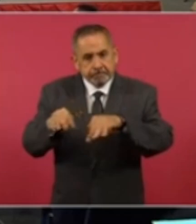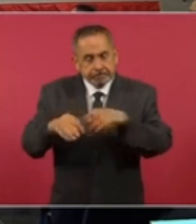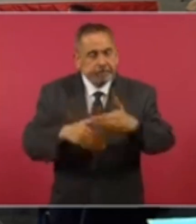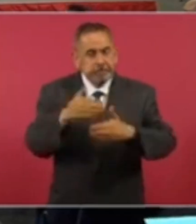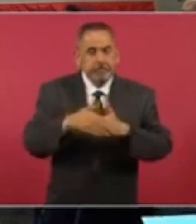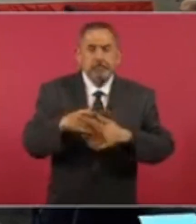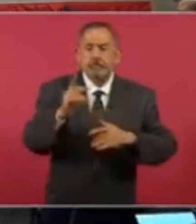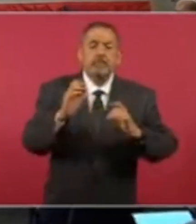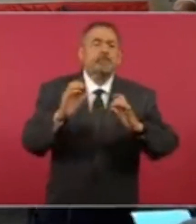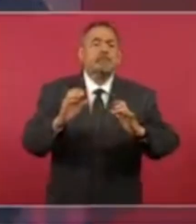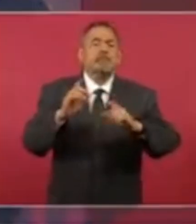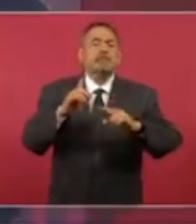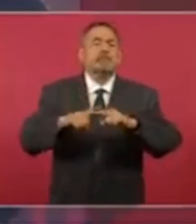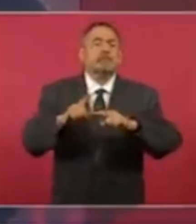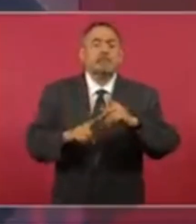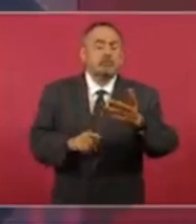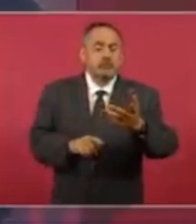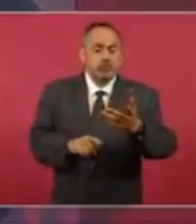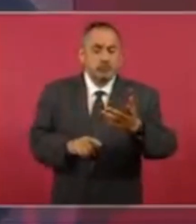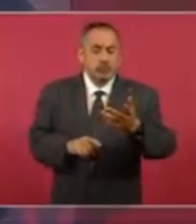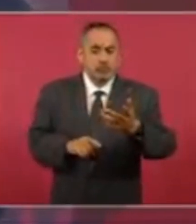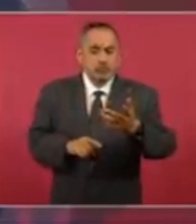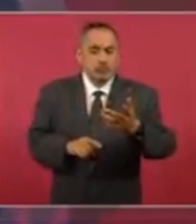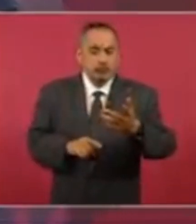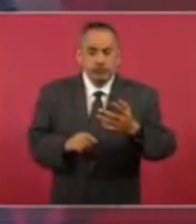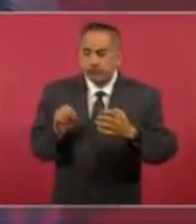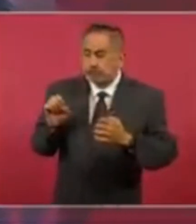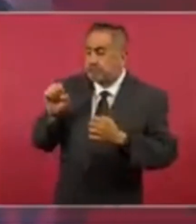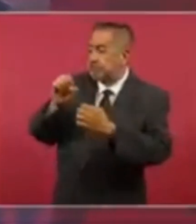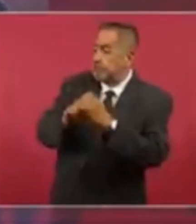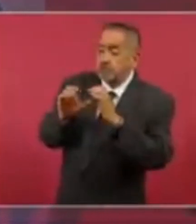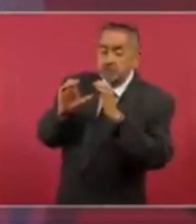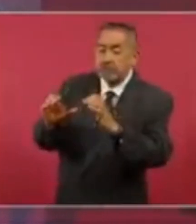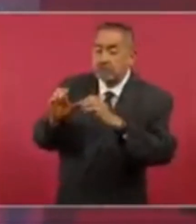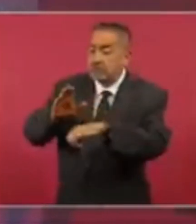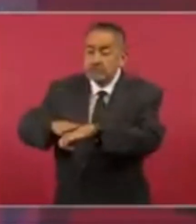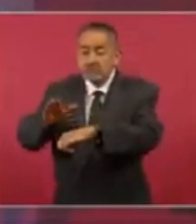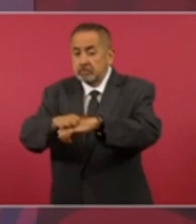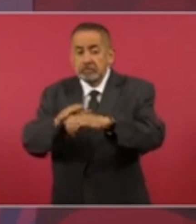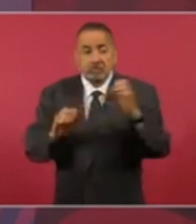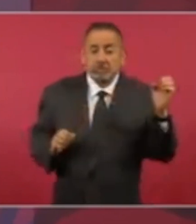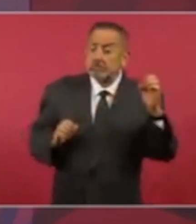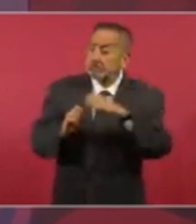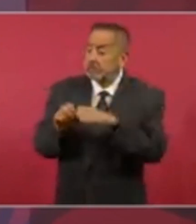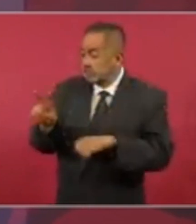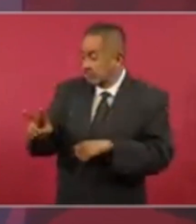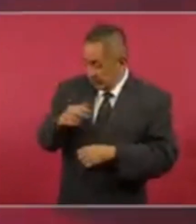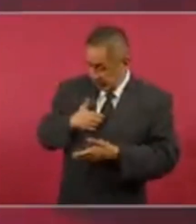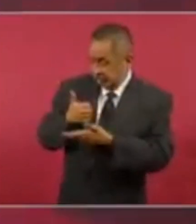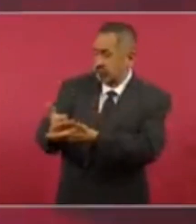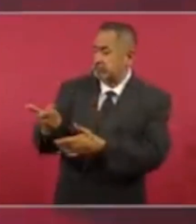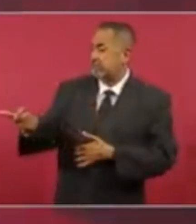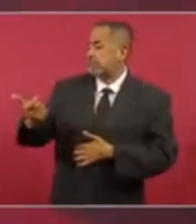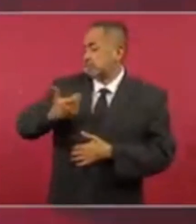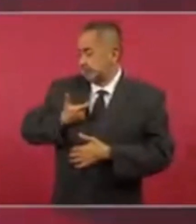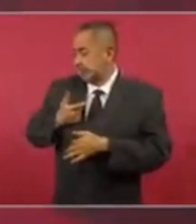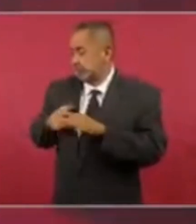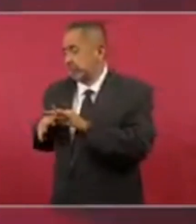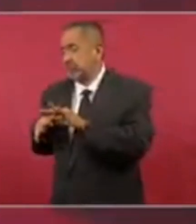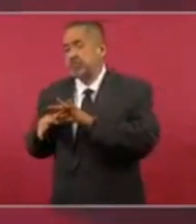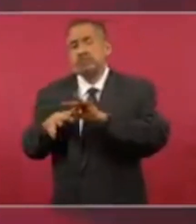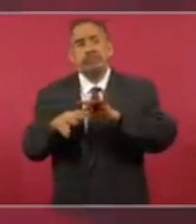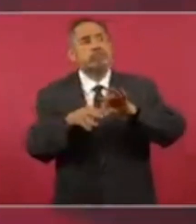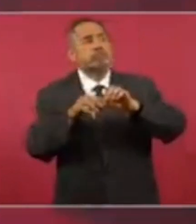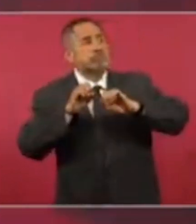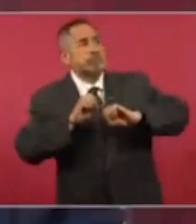cuidar que no los enganchen los coyotes, que no se ponen en